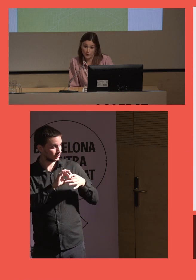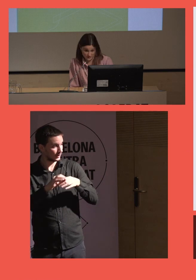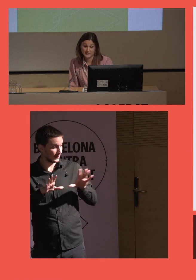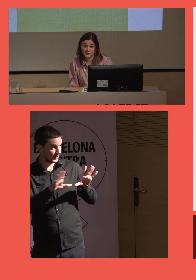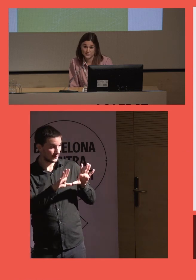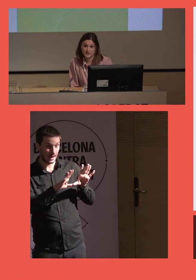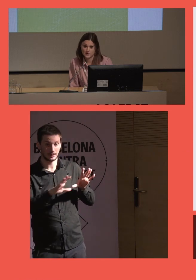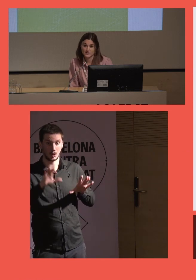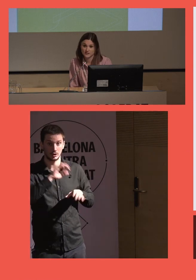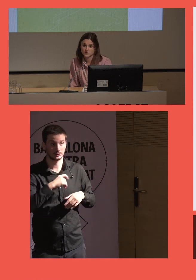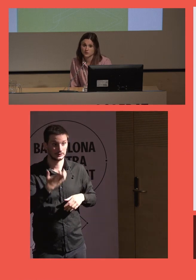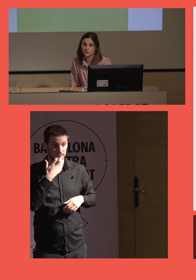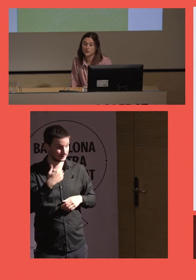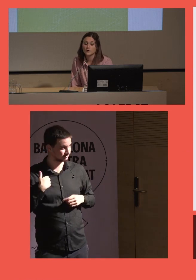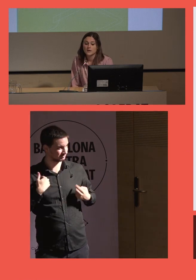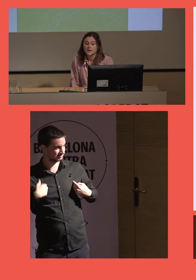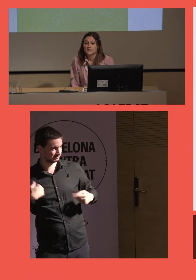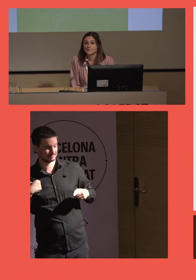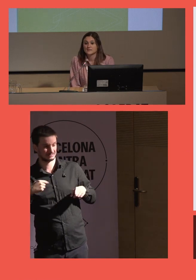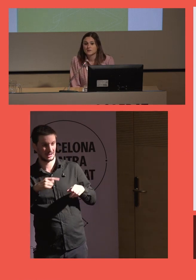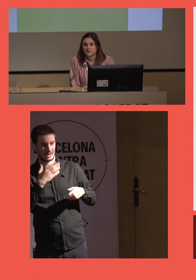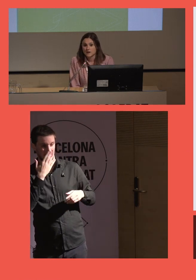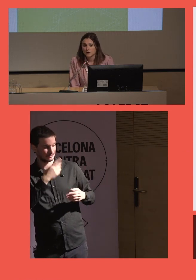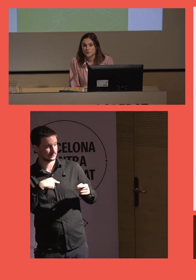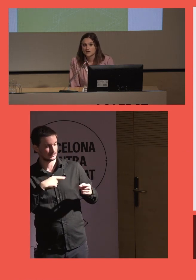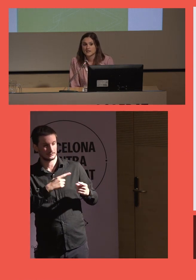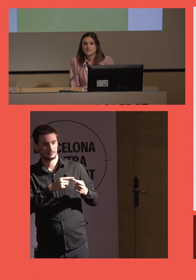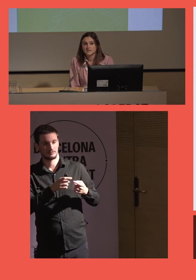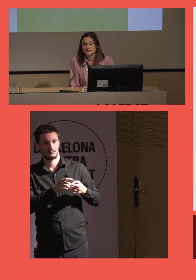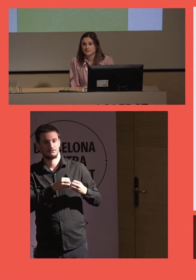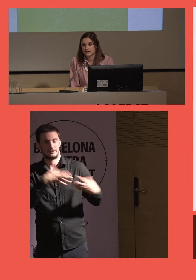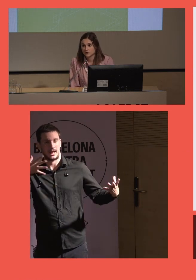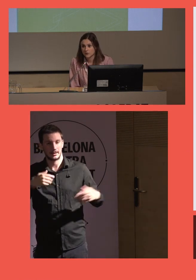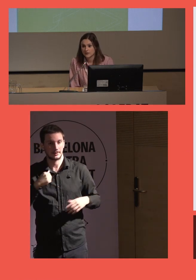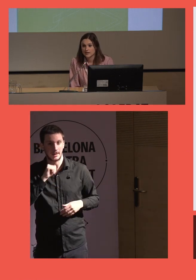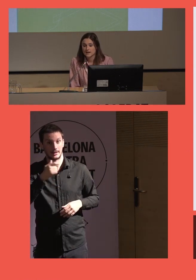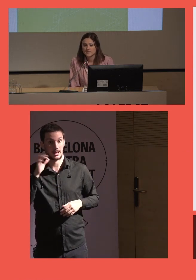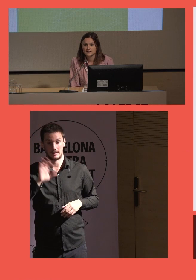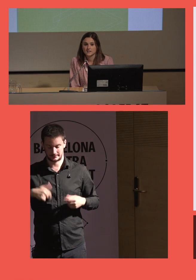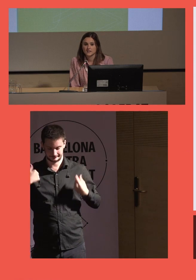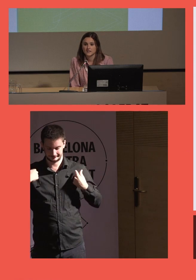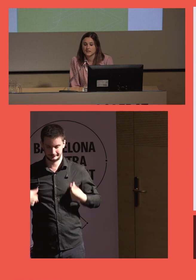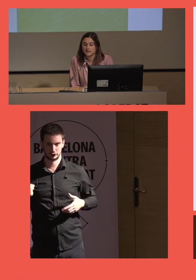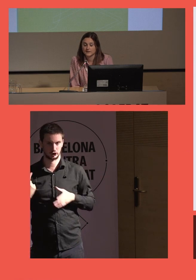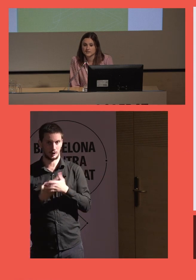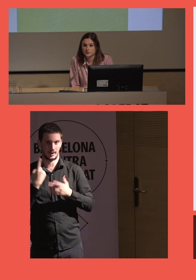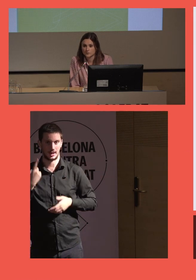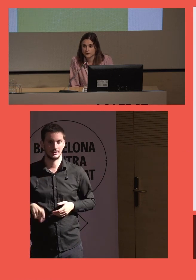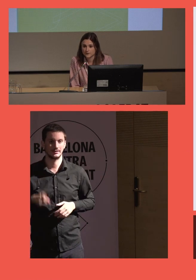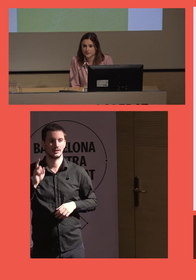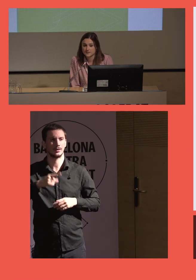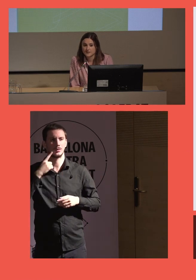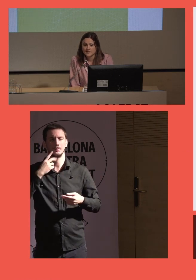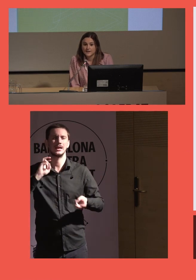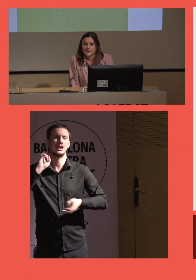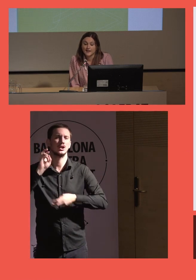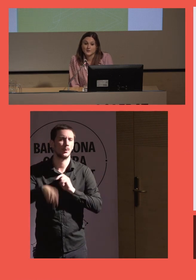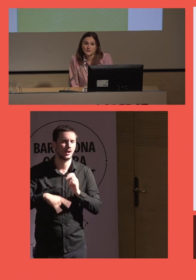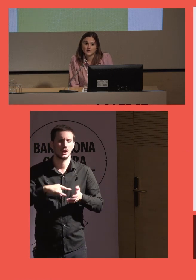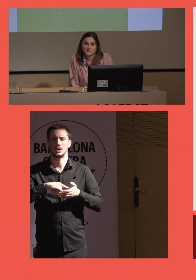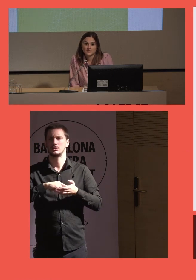o estás condenado a estar solo, ¿no? También se comentaban muchas ideas tecnológicas y grandes innovaciones.